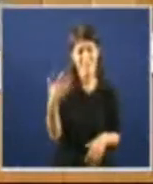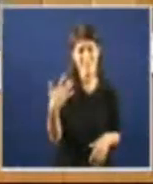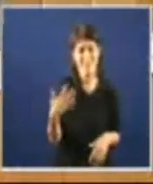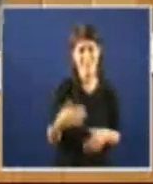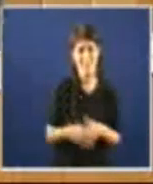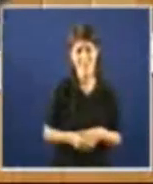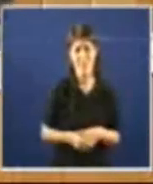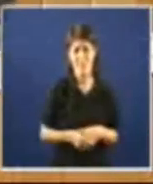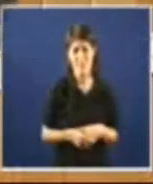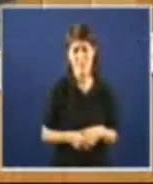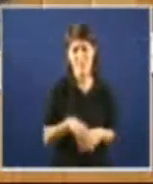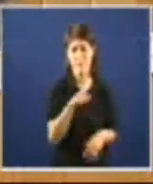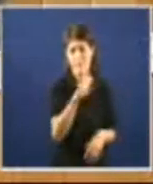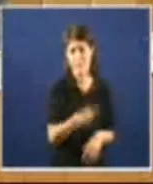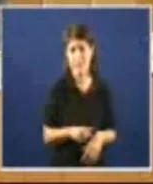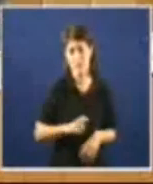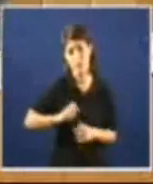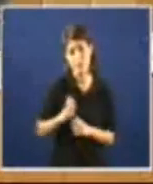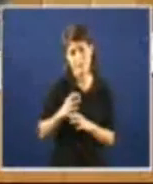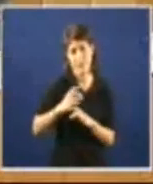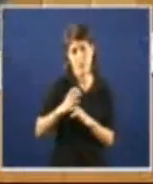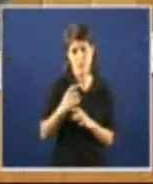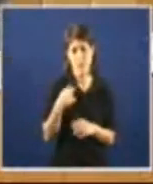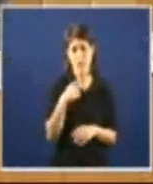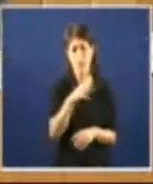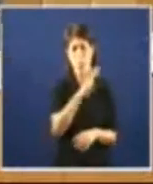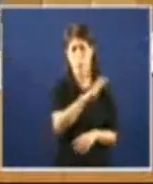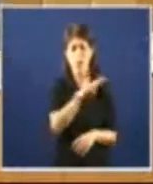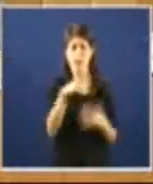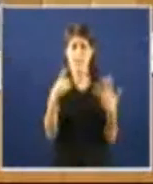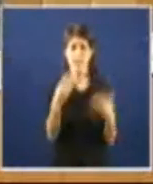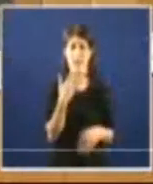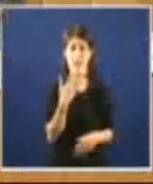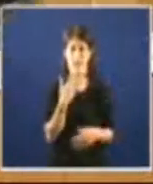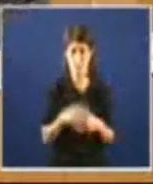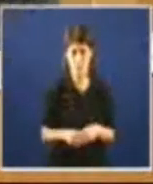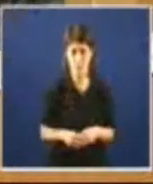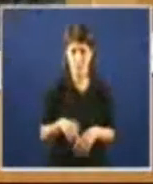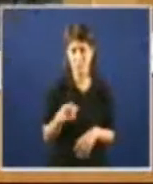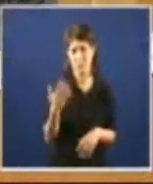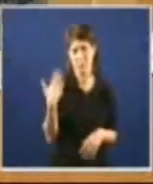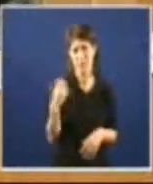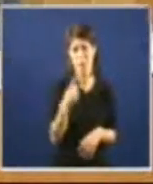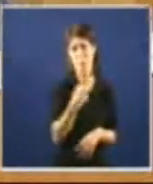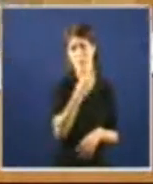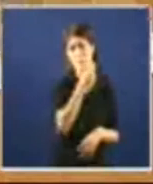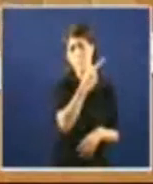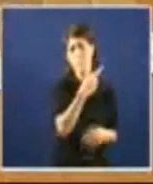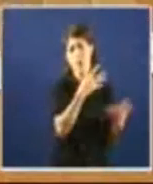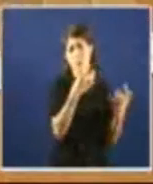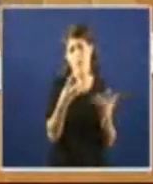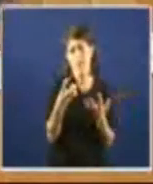senhores,